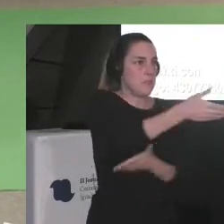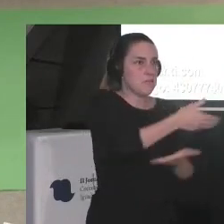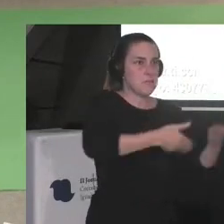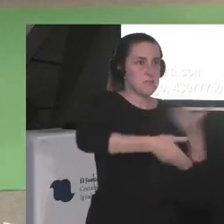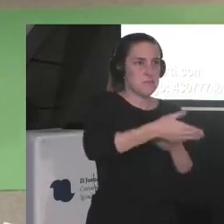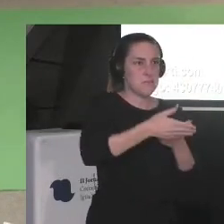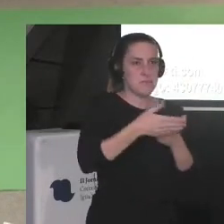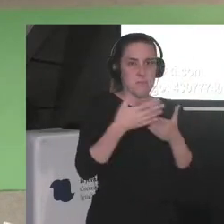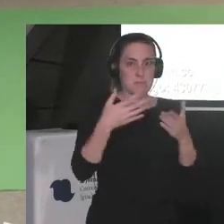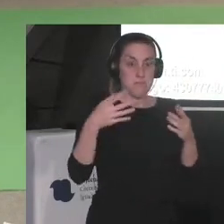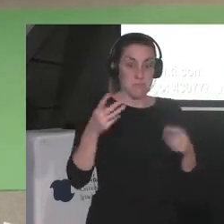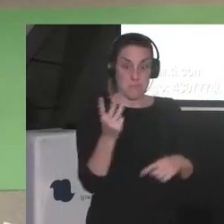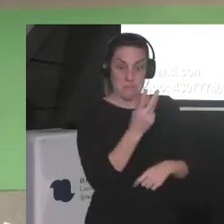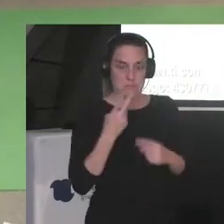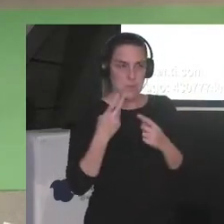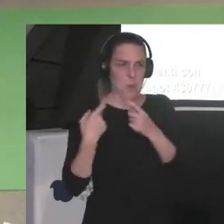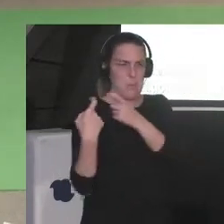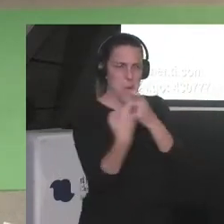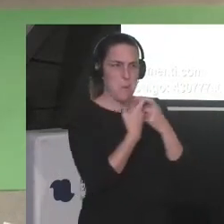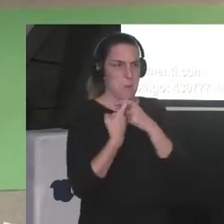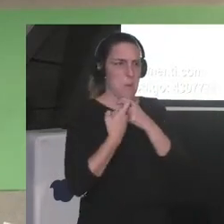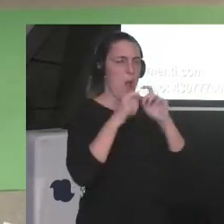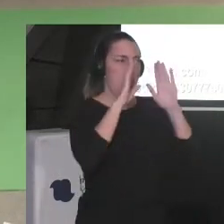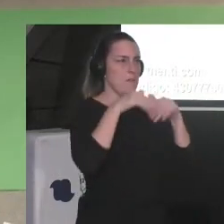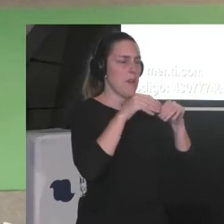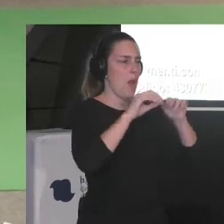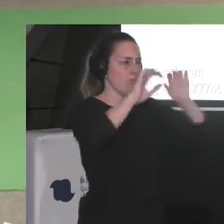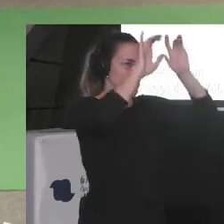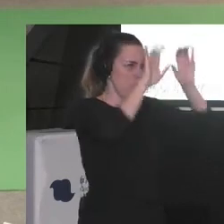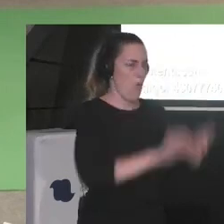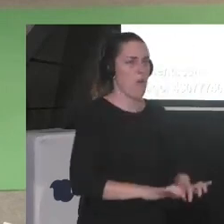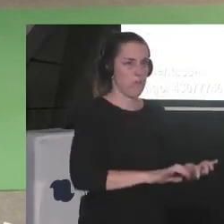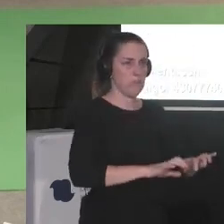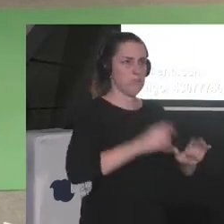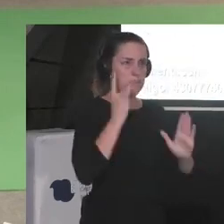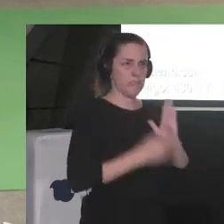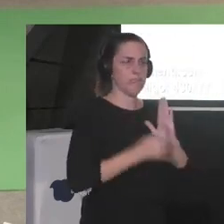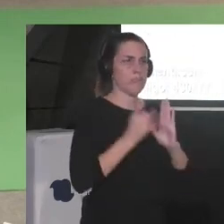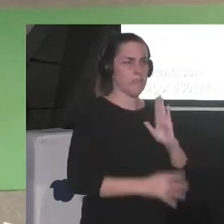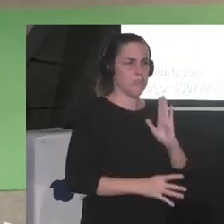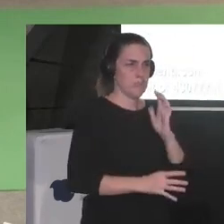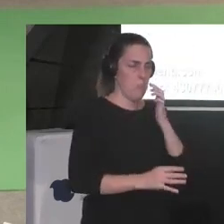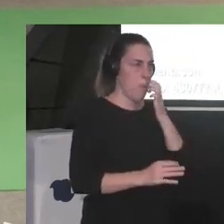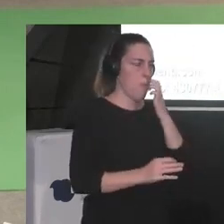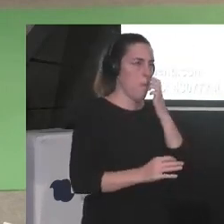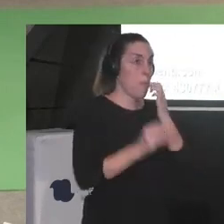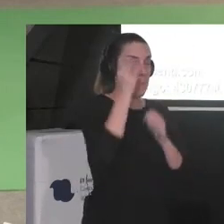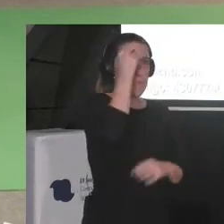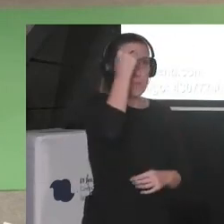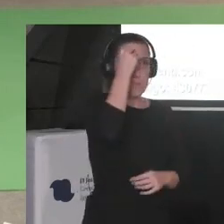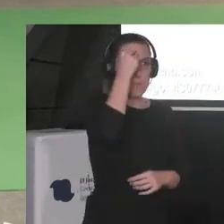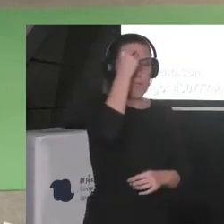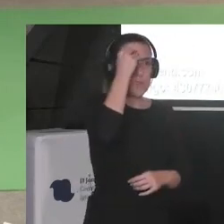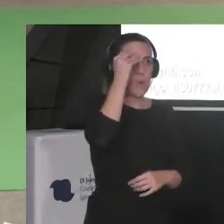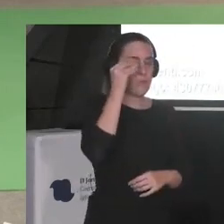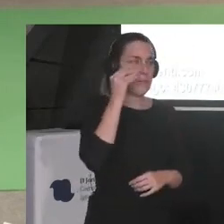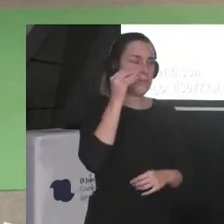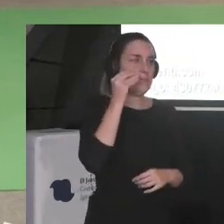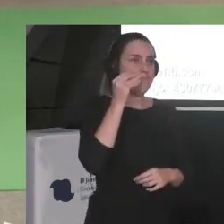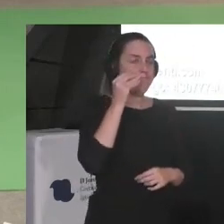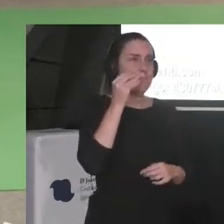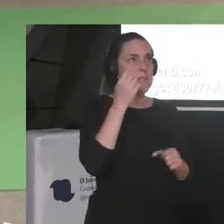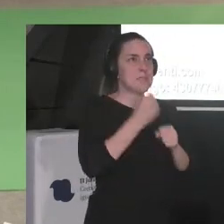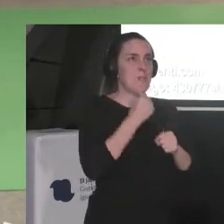gran una gran historia ¿no? creo que eso me parece como evidentemente supone esta complejidad del trabajo